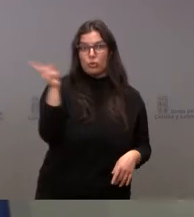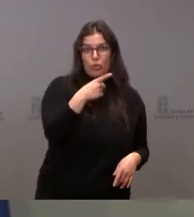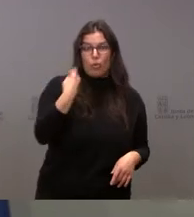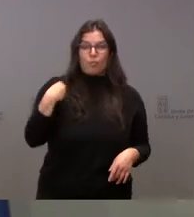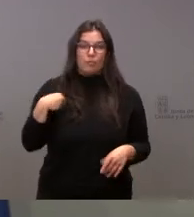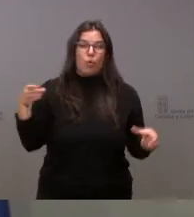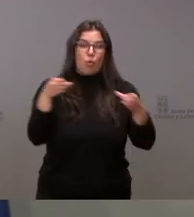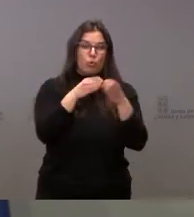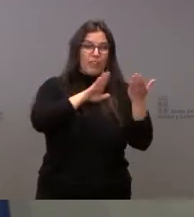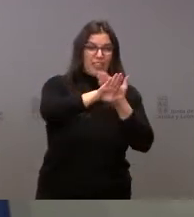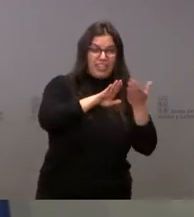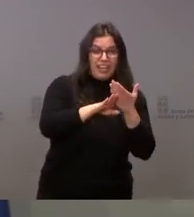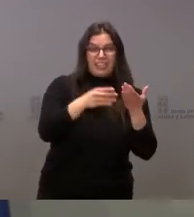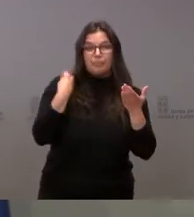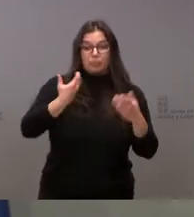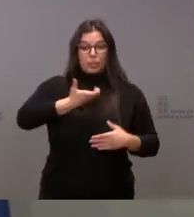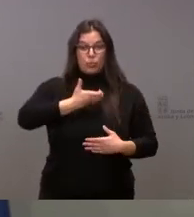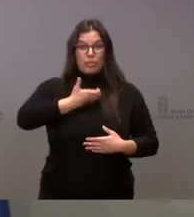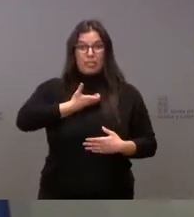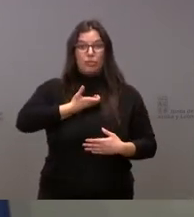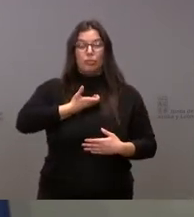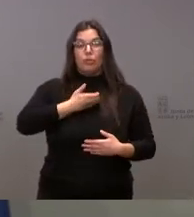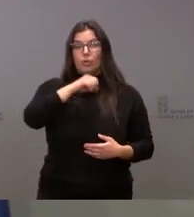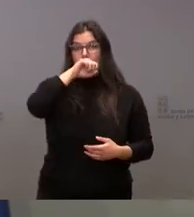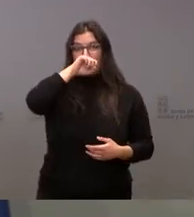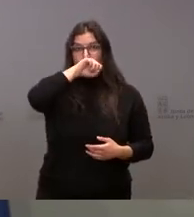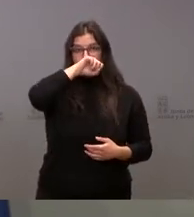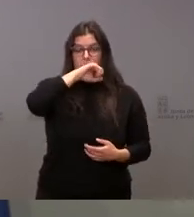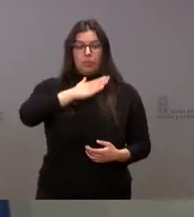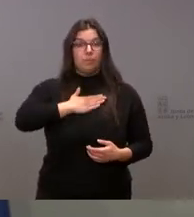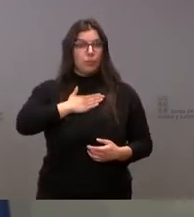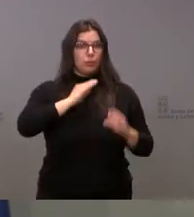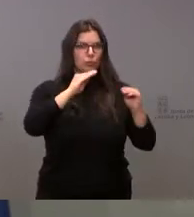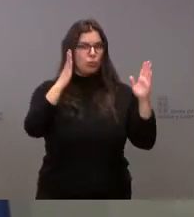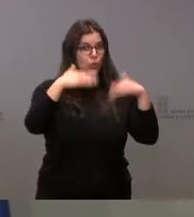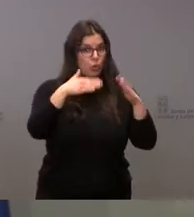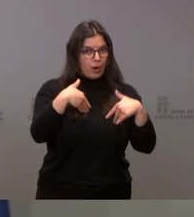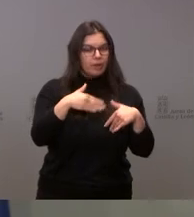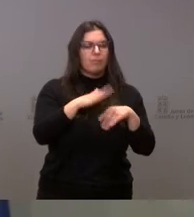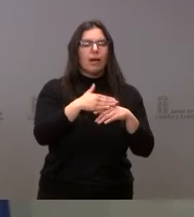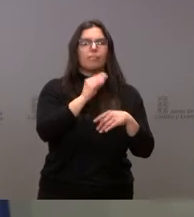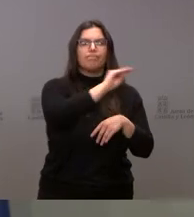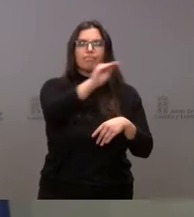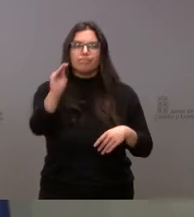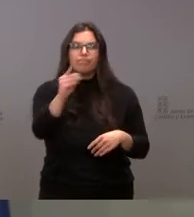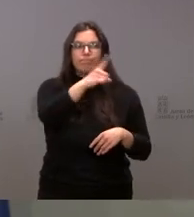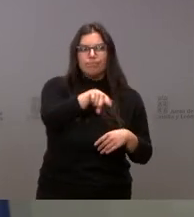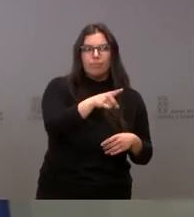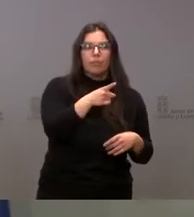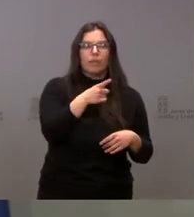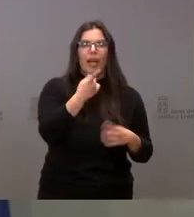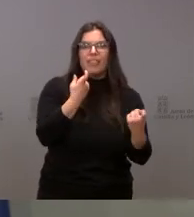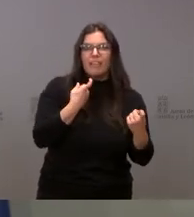vecinales, entidades locales menores, para que nos indicaran cuáles de ellas, estimado oportuno, que pusiéramos en marcha una ruta de